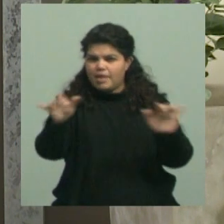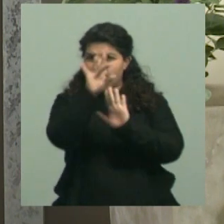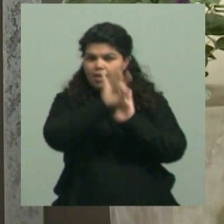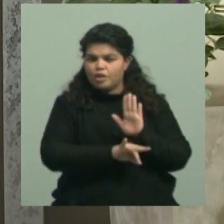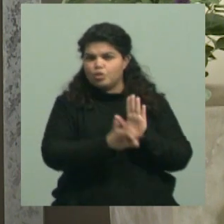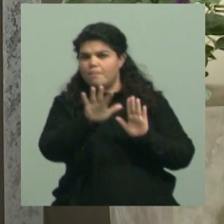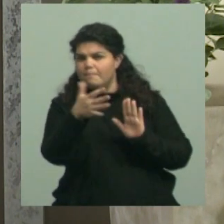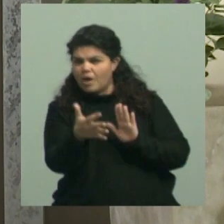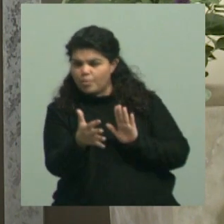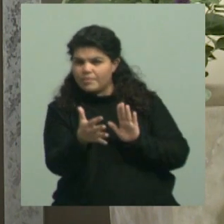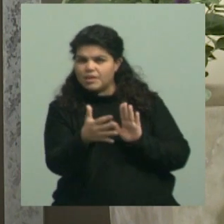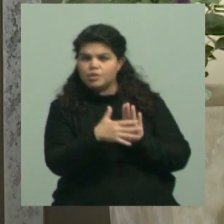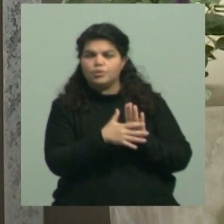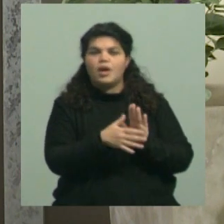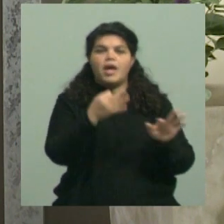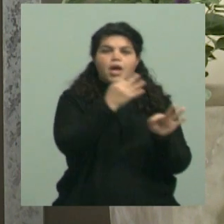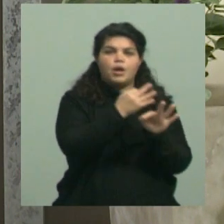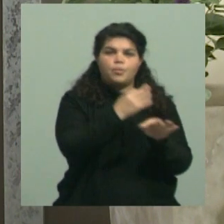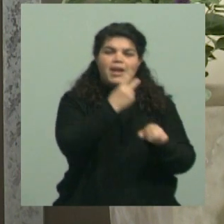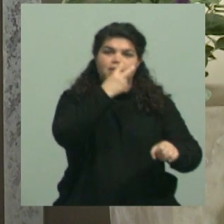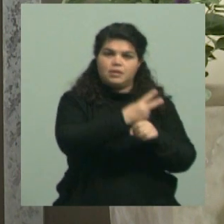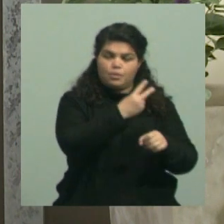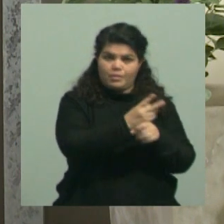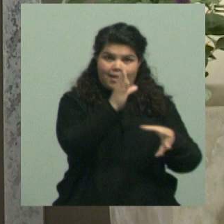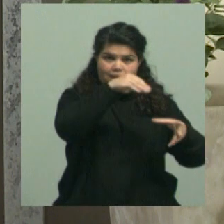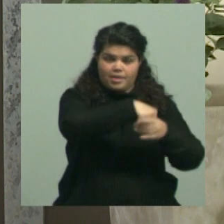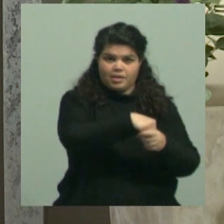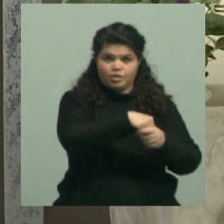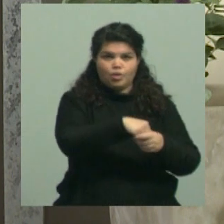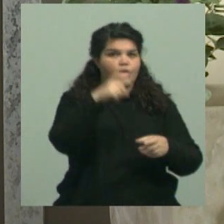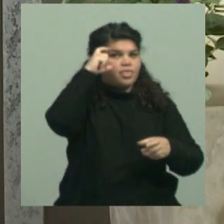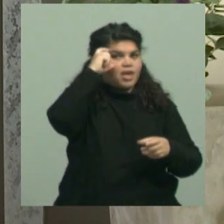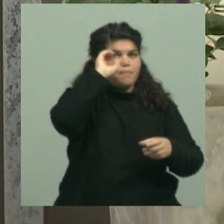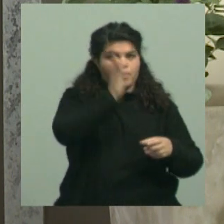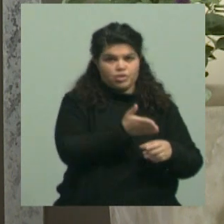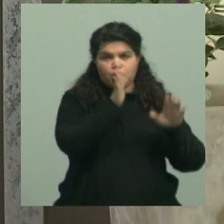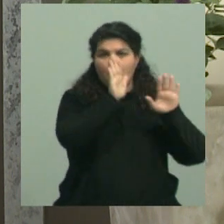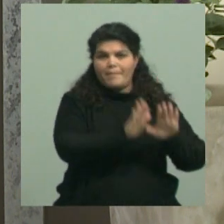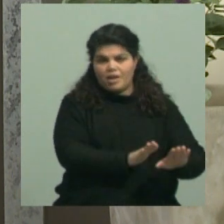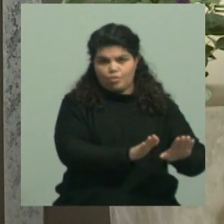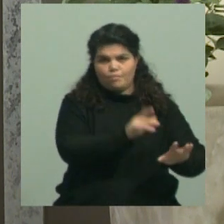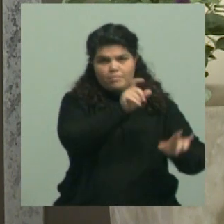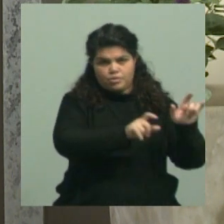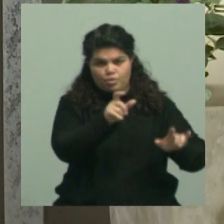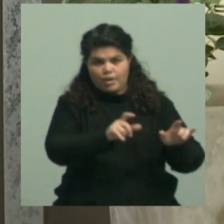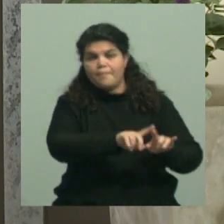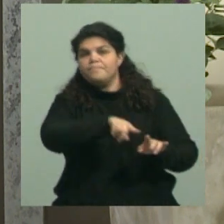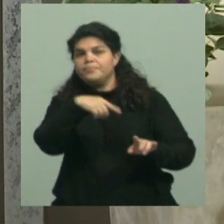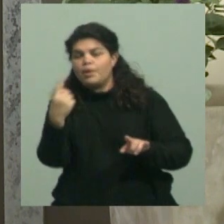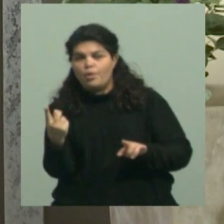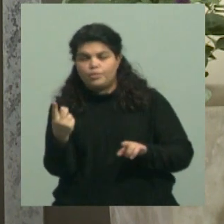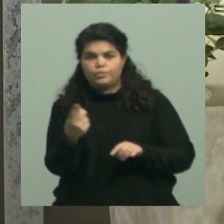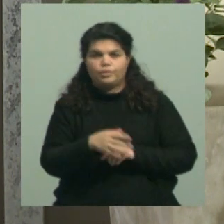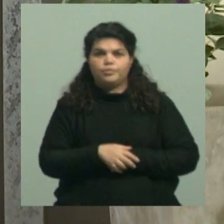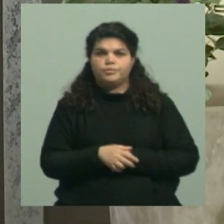en los colegios secundarios de un 10%. Y en el resto, digamos,